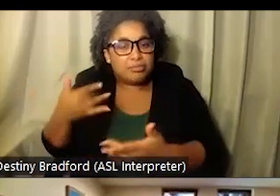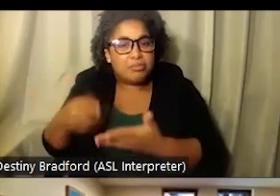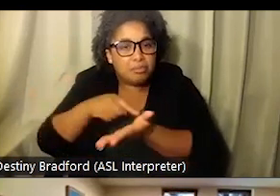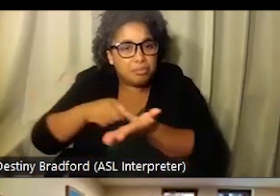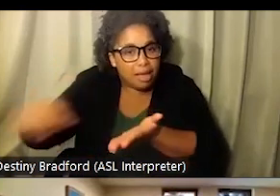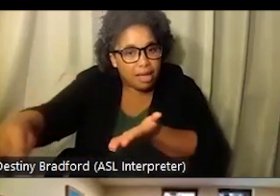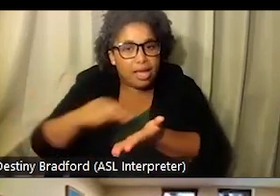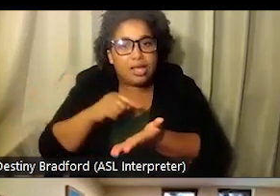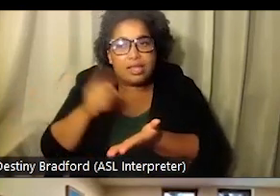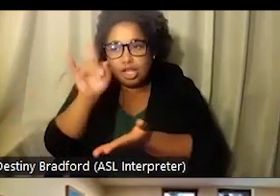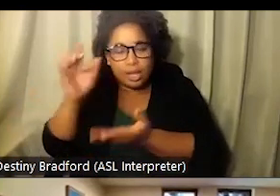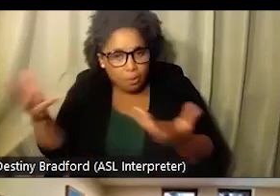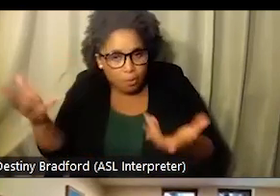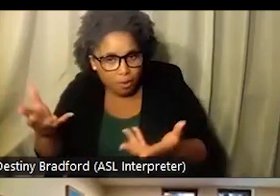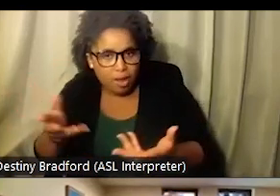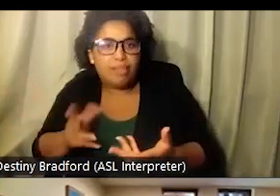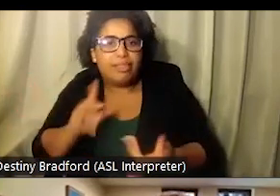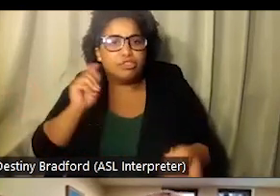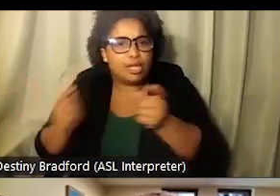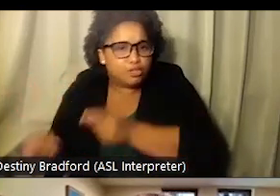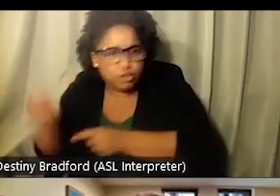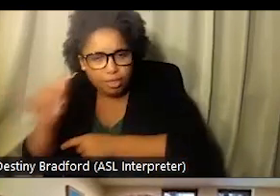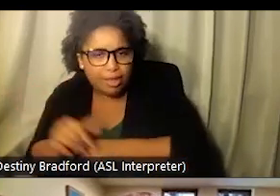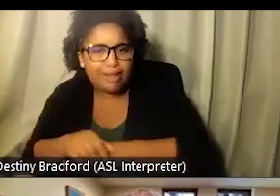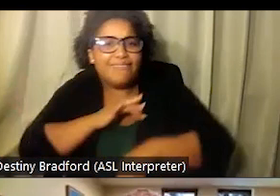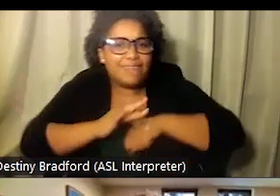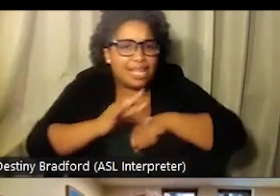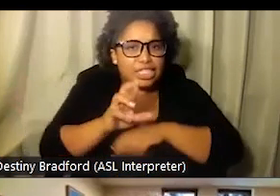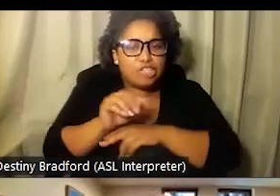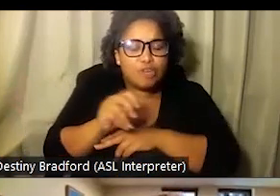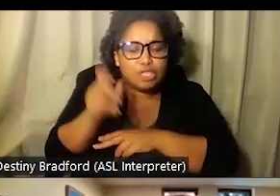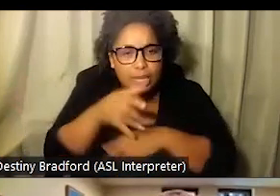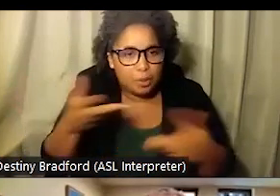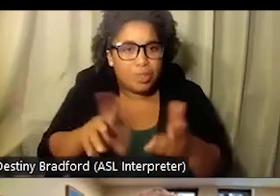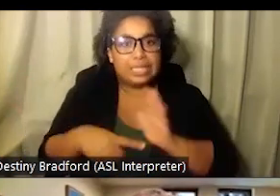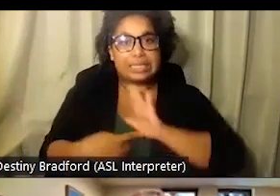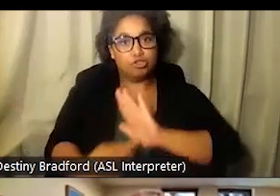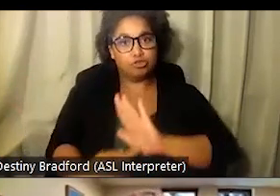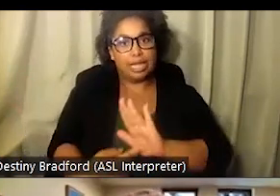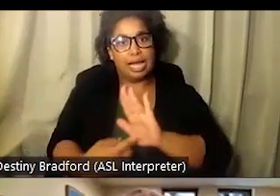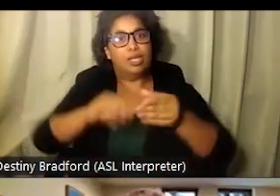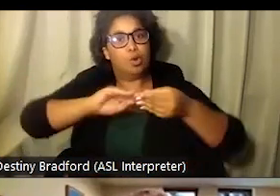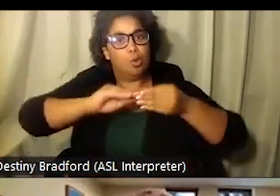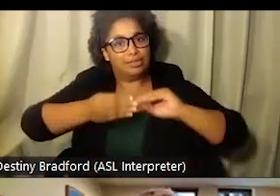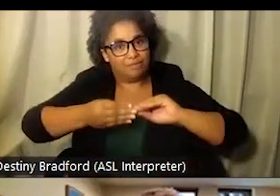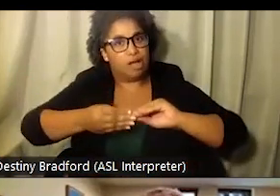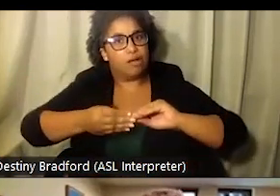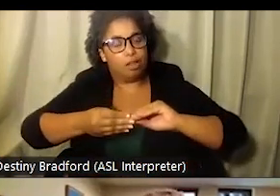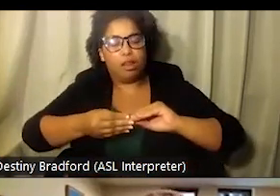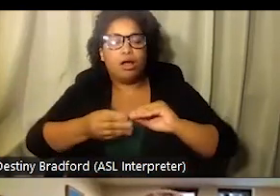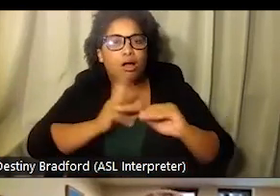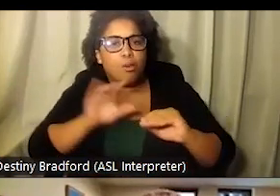directo. Lo cual es otra herramienta, ¿verdad? Que dice, aquí está tal trabajador, aquí está tal deber que ellos desempeñan y aquí está tal pago.